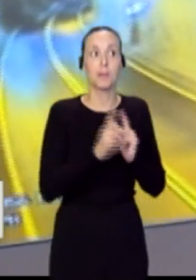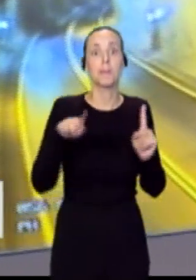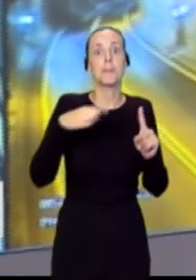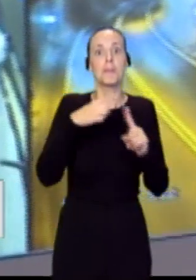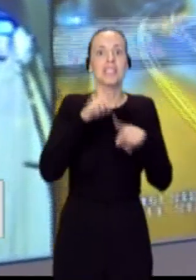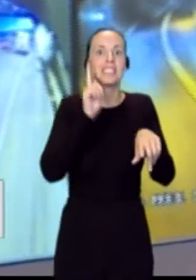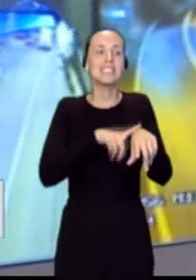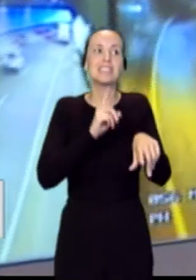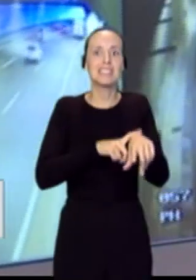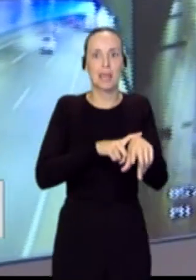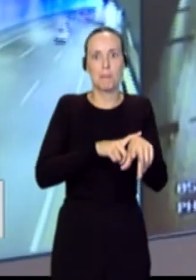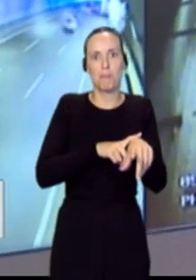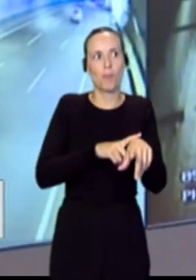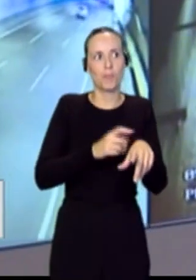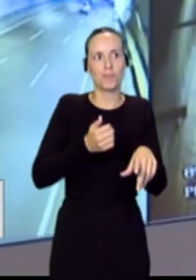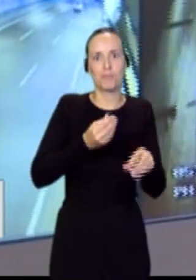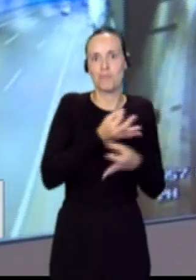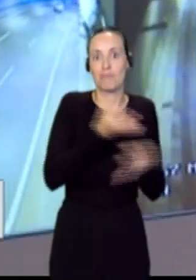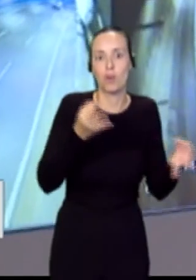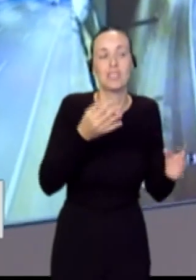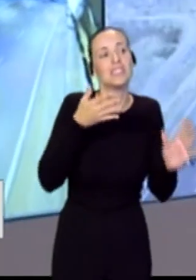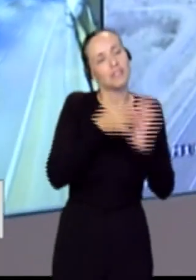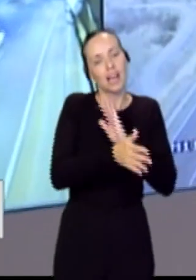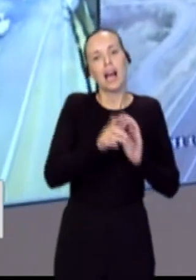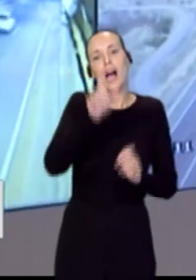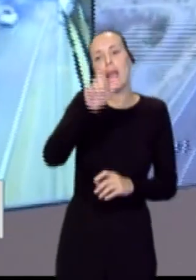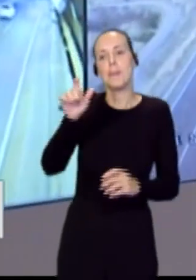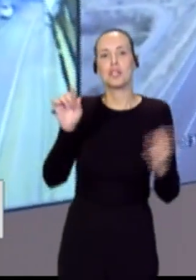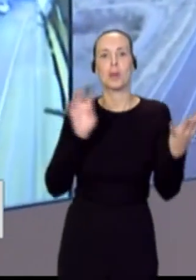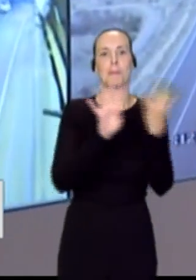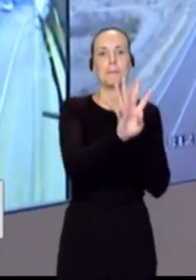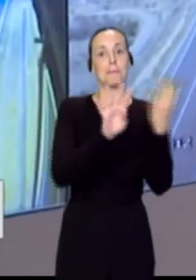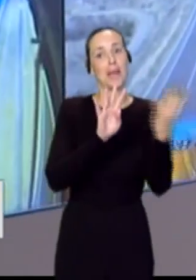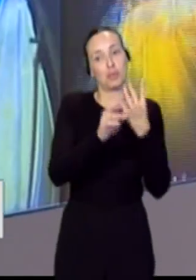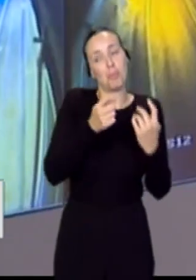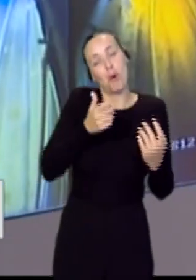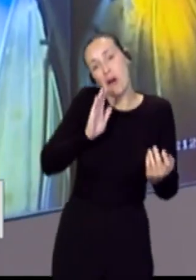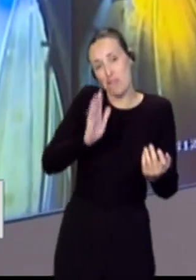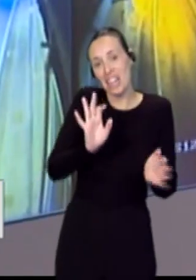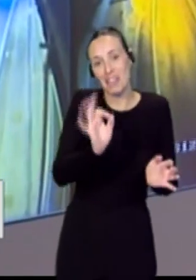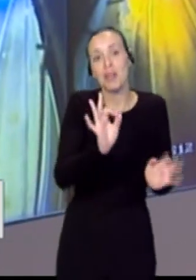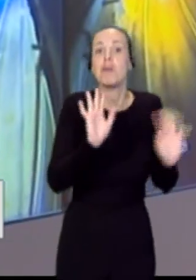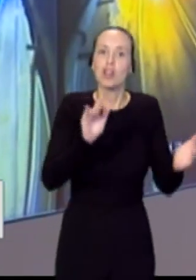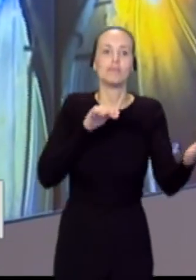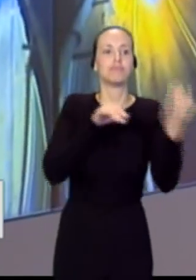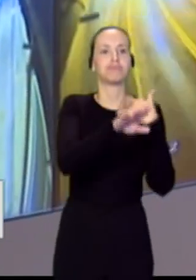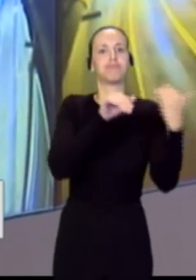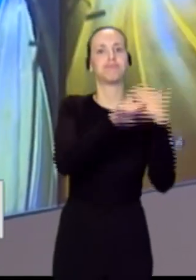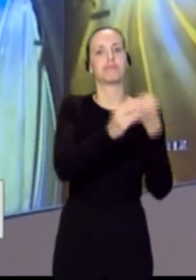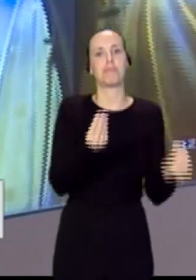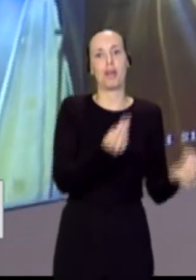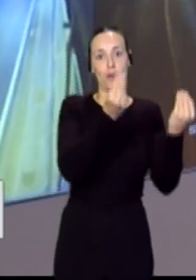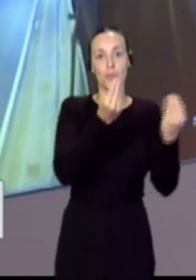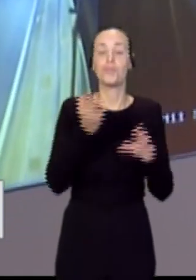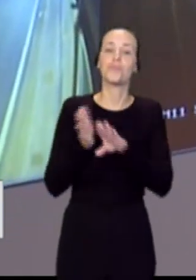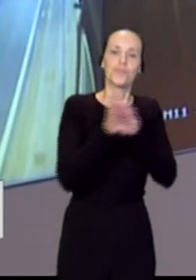penalizando en parte al peatón, en este caso, para mejorar los ciclos y ha mejorado sustancialmente. Pero vamos a ir durante el 2025 a colocar también